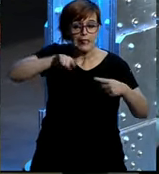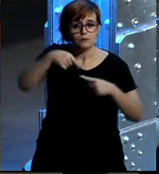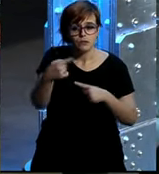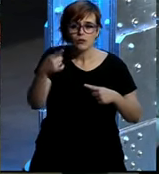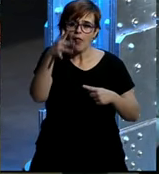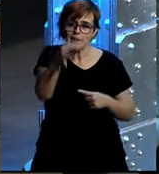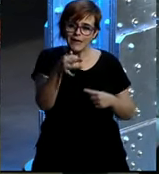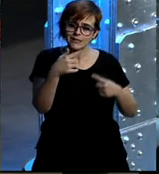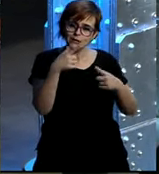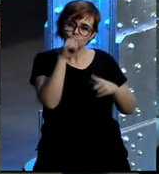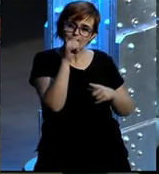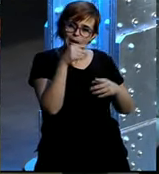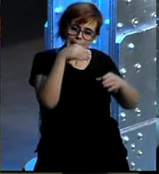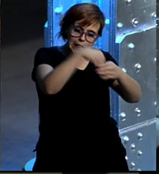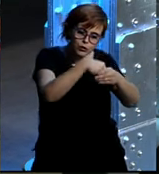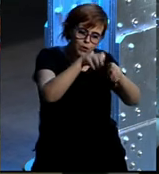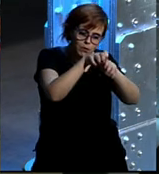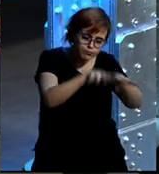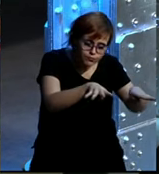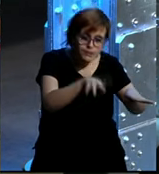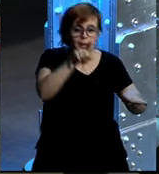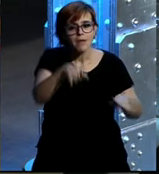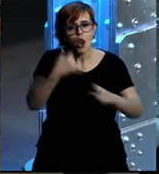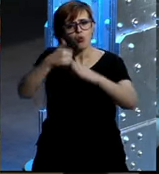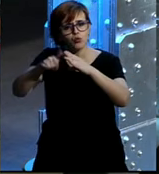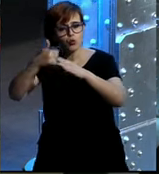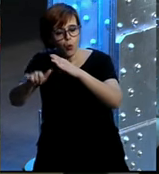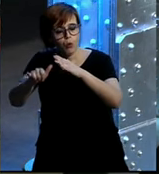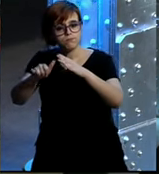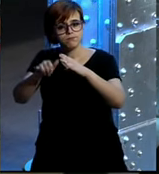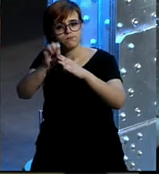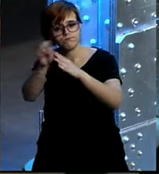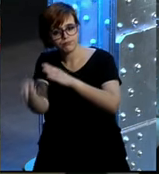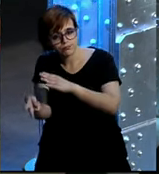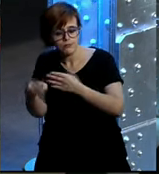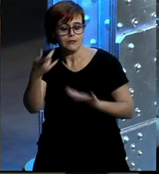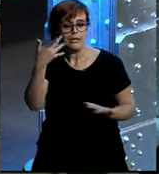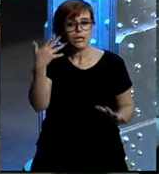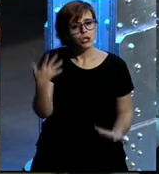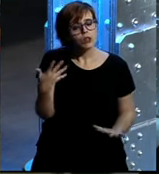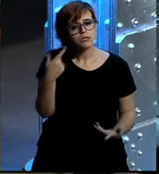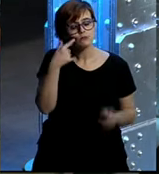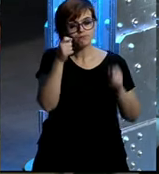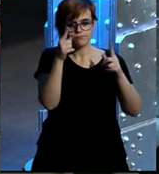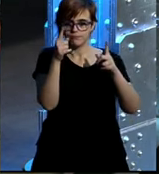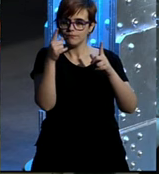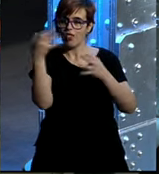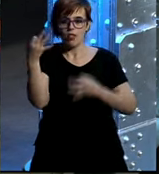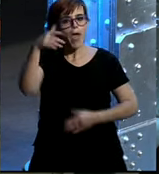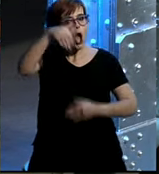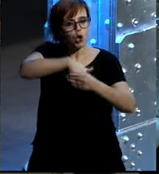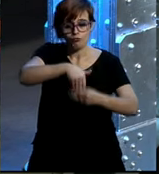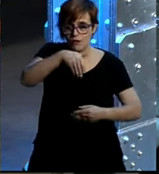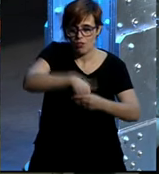que segmentamos además también, empezamos con YouTube, empezamos con una serie de canales, y ahí nos dimos cuenta que o teníamos contenido,